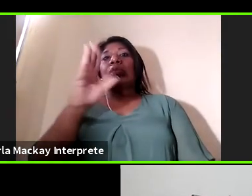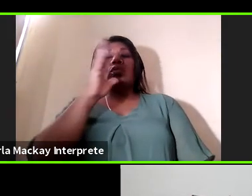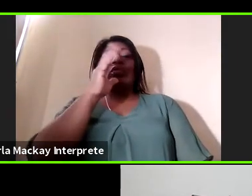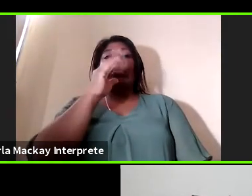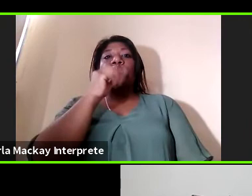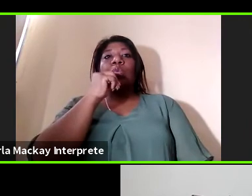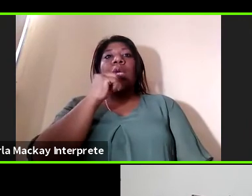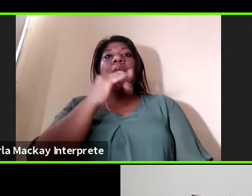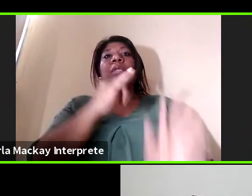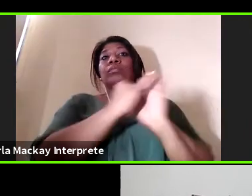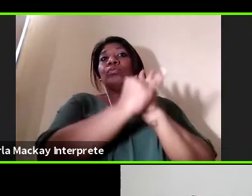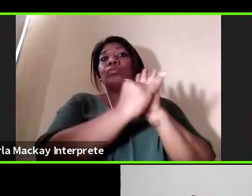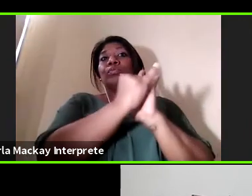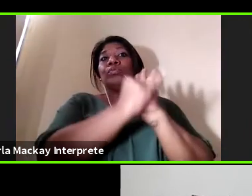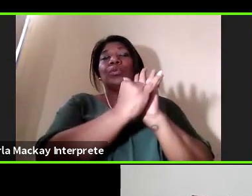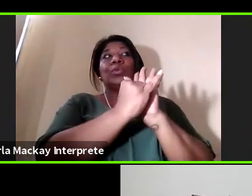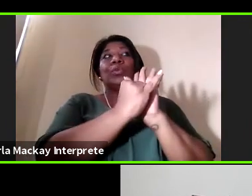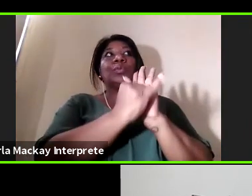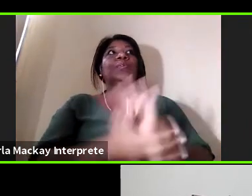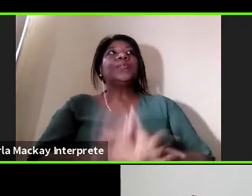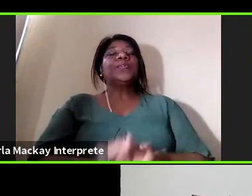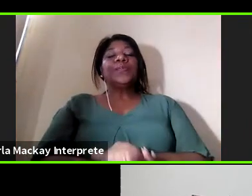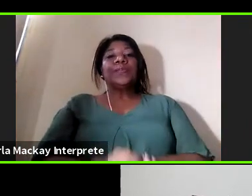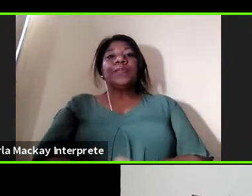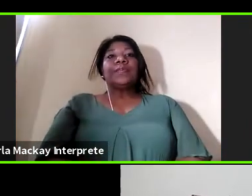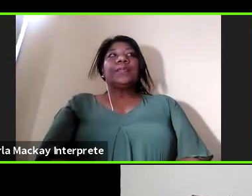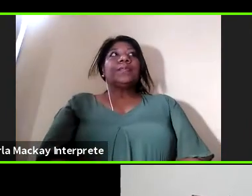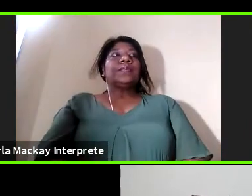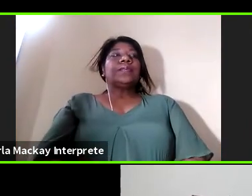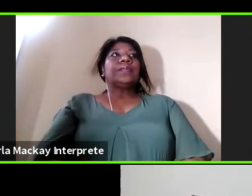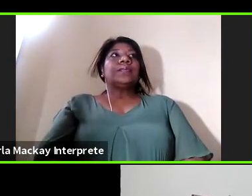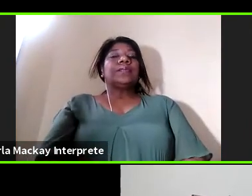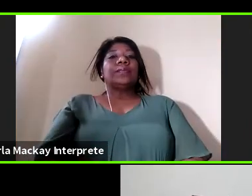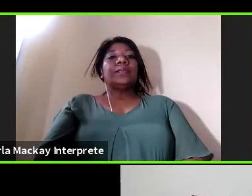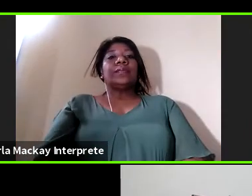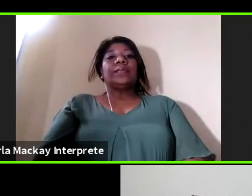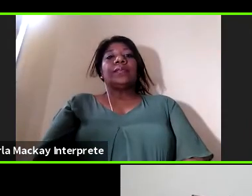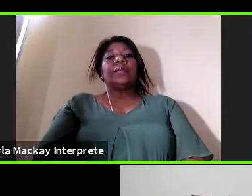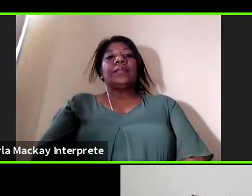ni en el YouTube por lo tanto